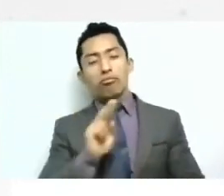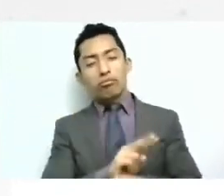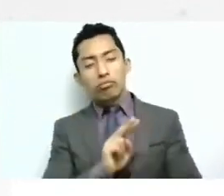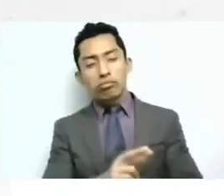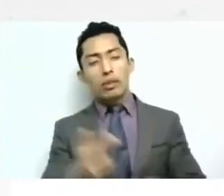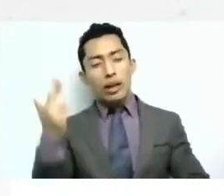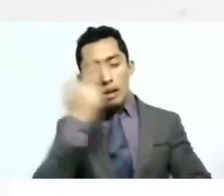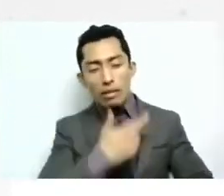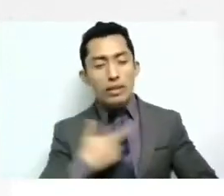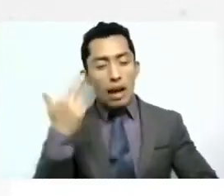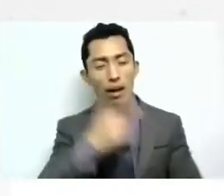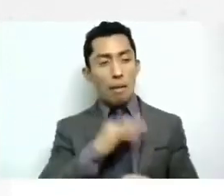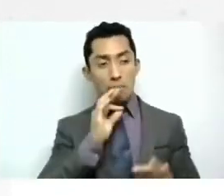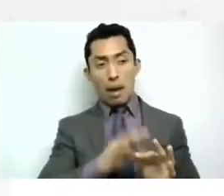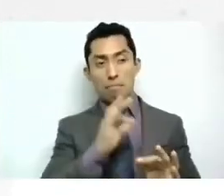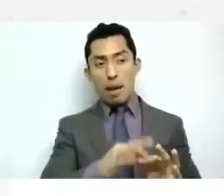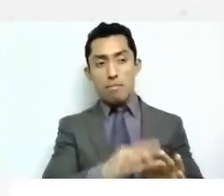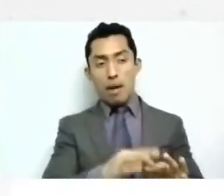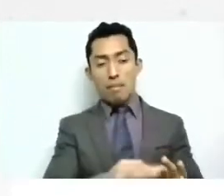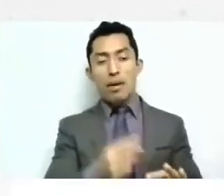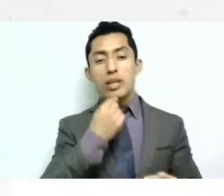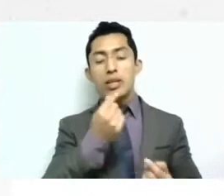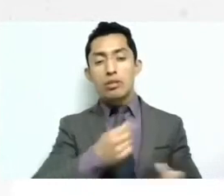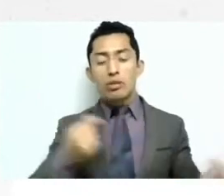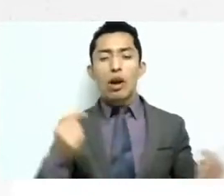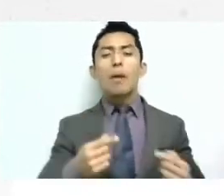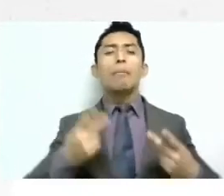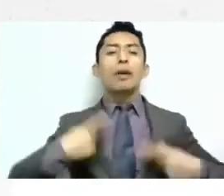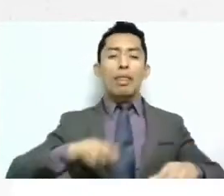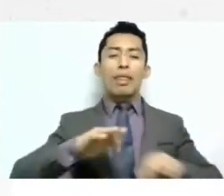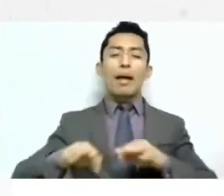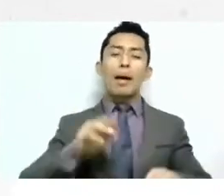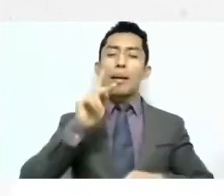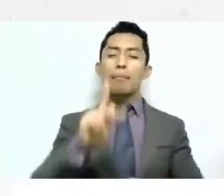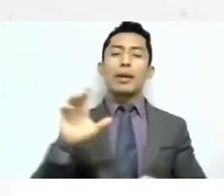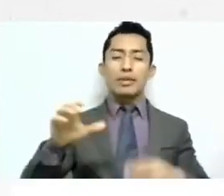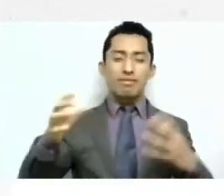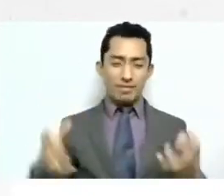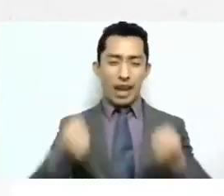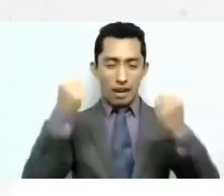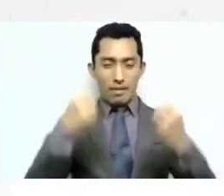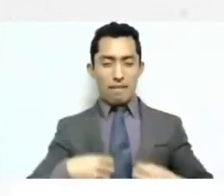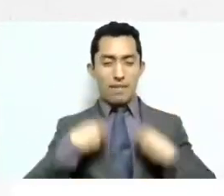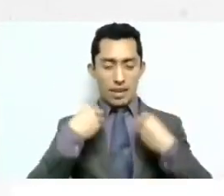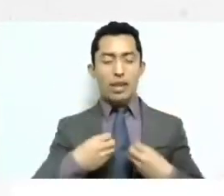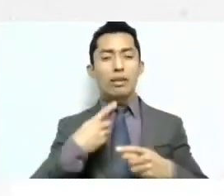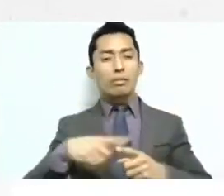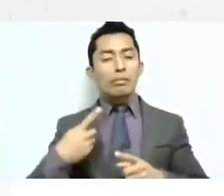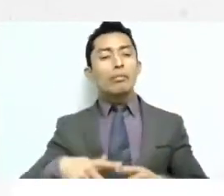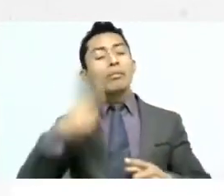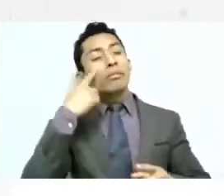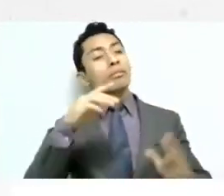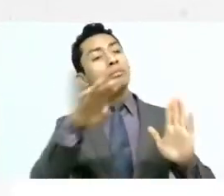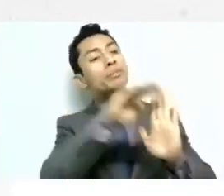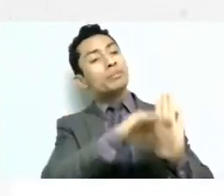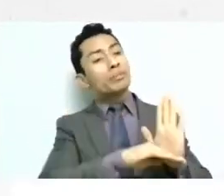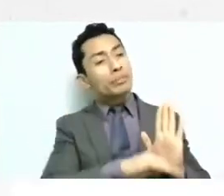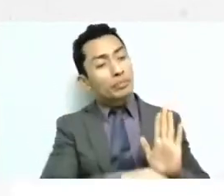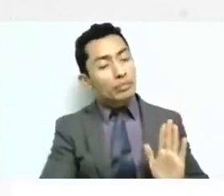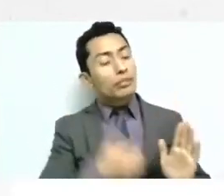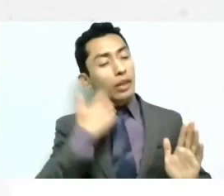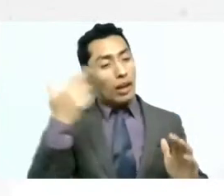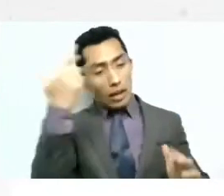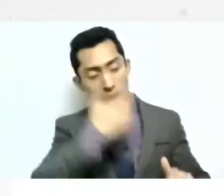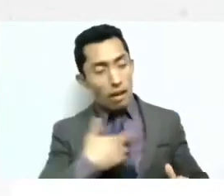adecuadas a la guardería si hubieran ido los de protección civil a revisar y a darles los protocolos necesarios a los que